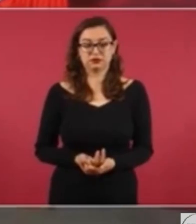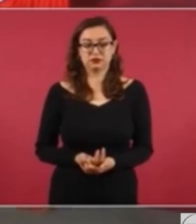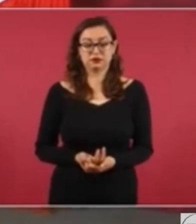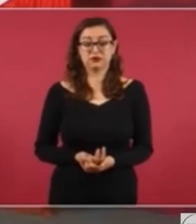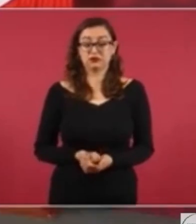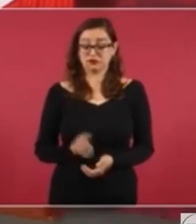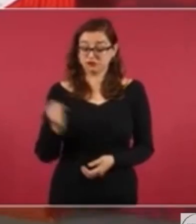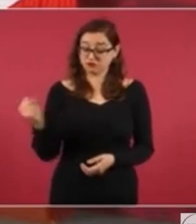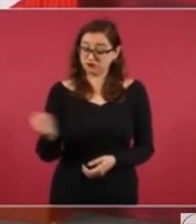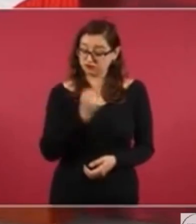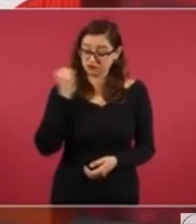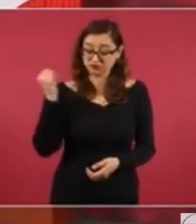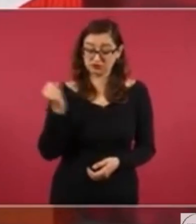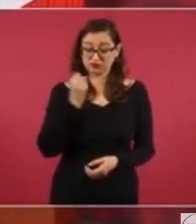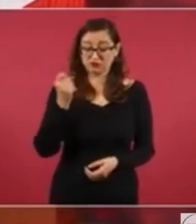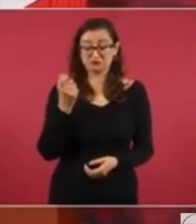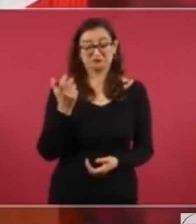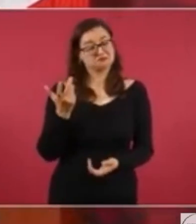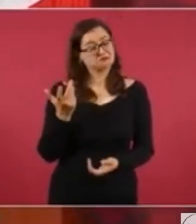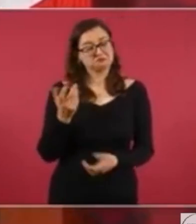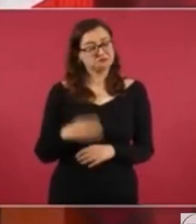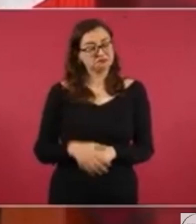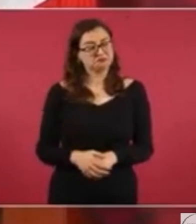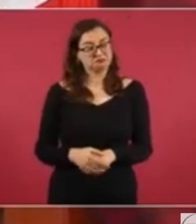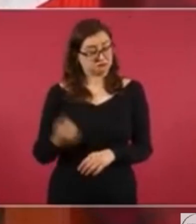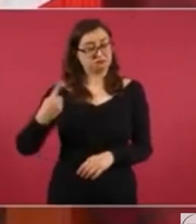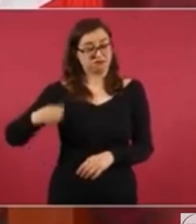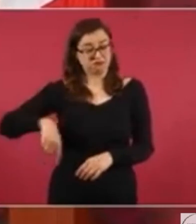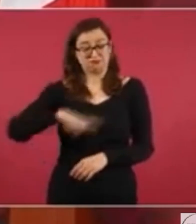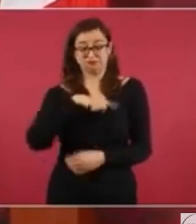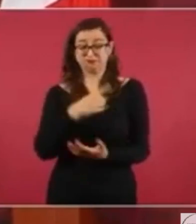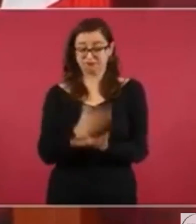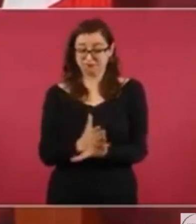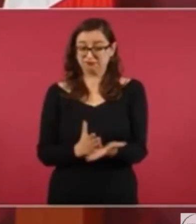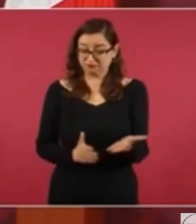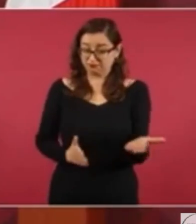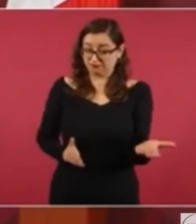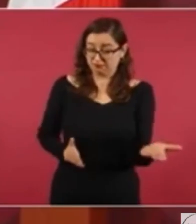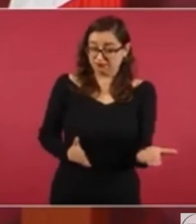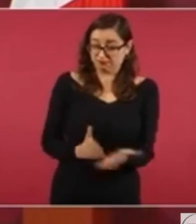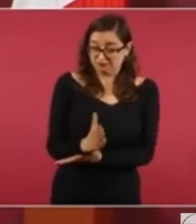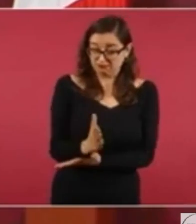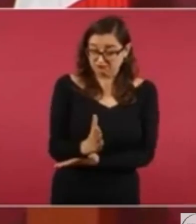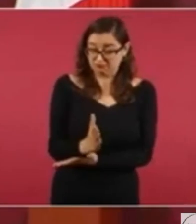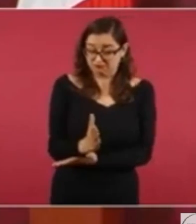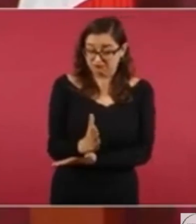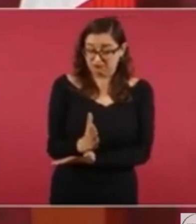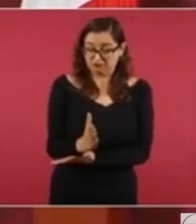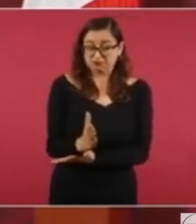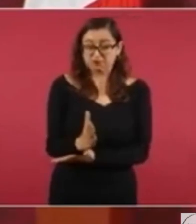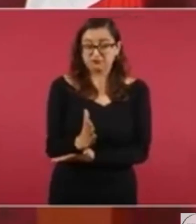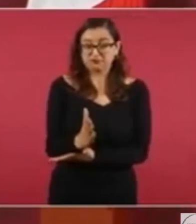querían